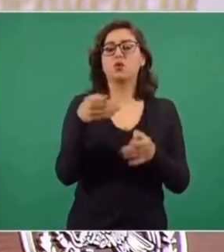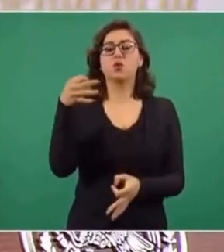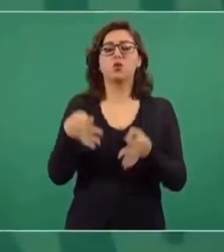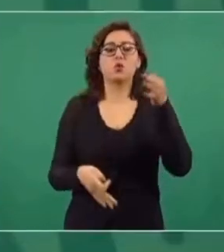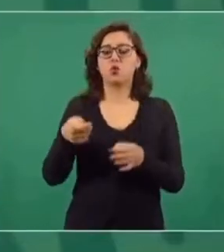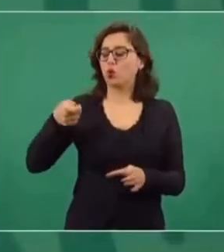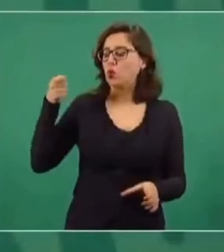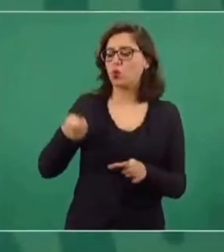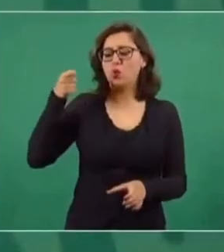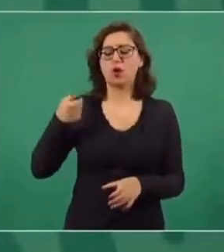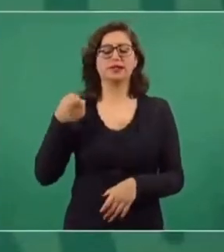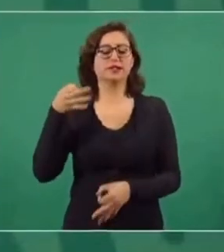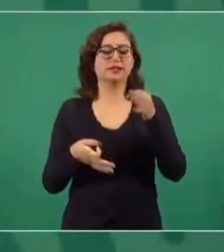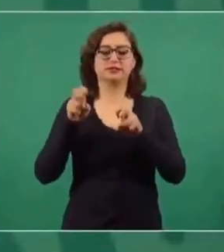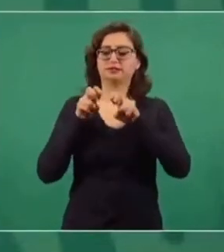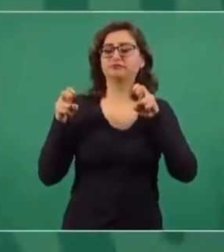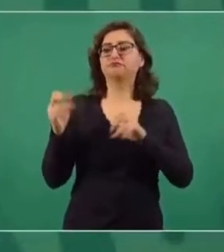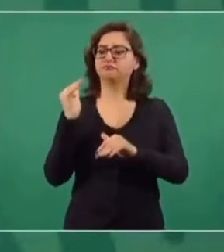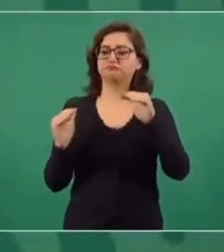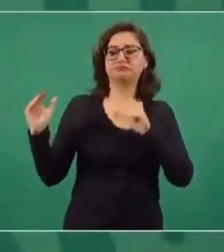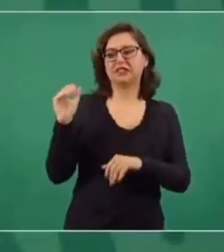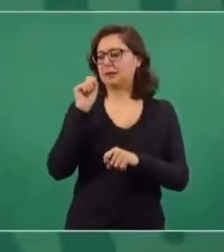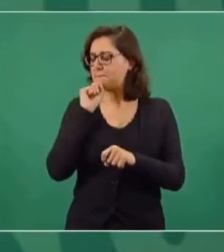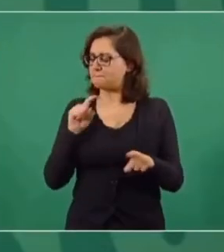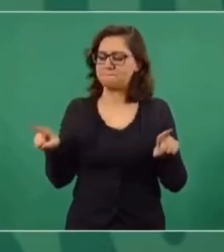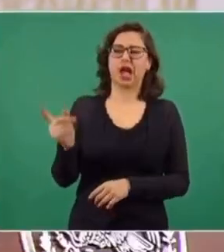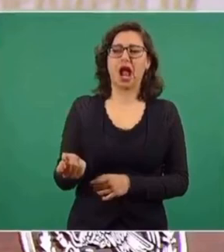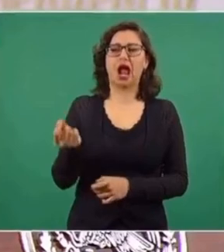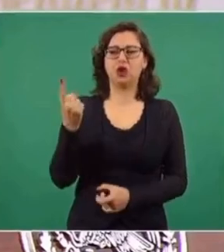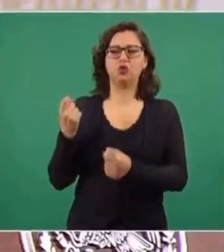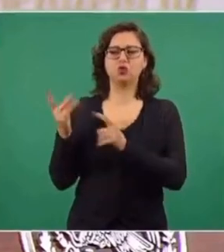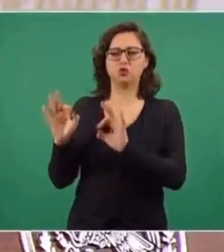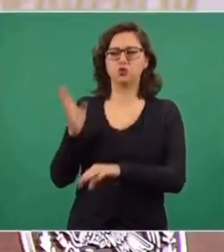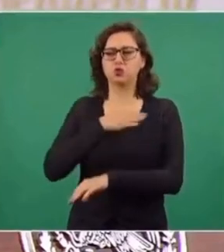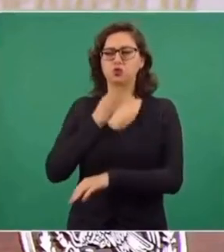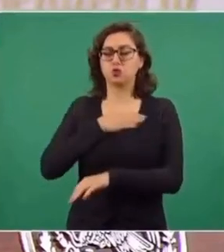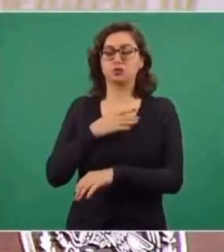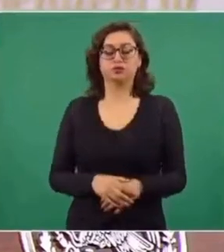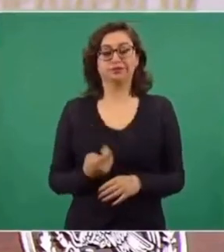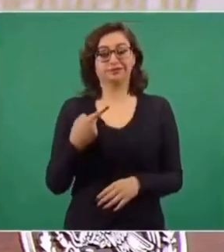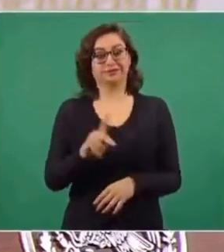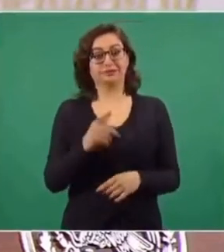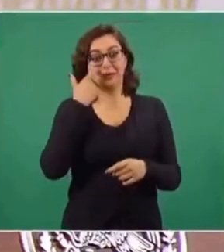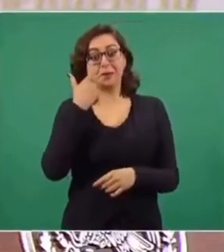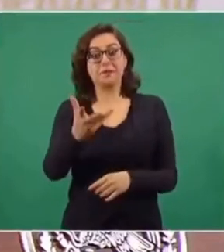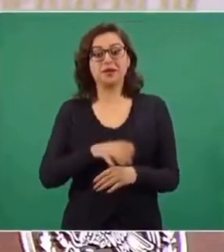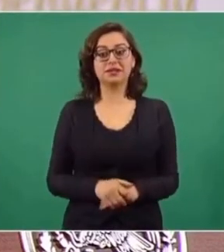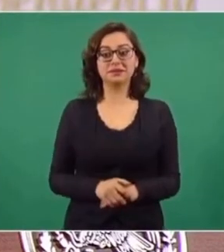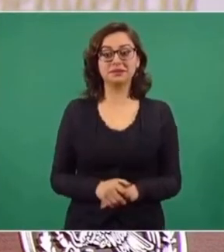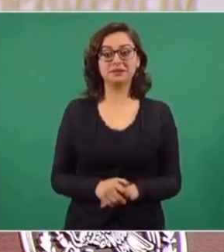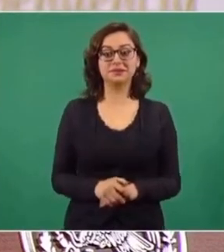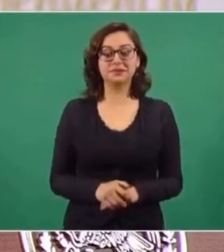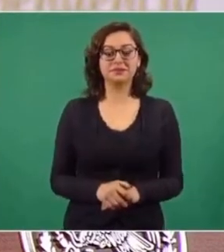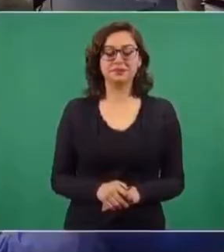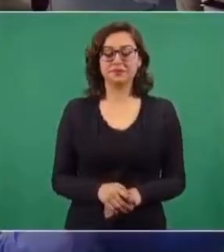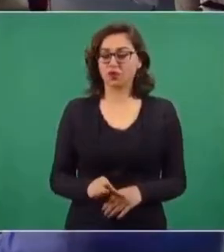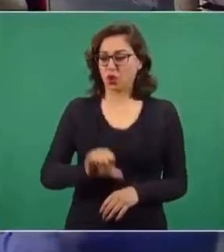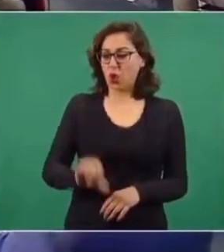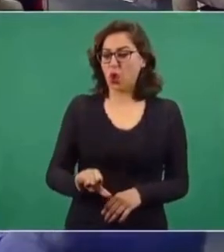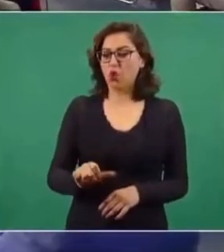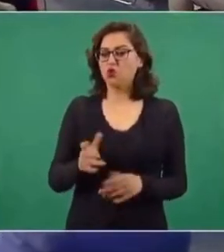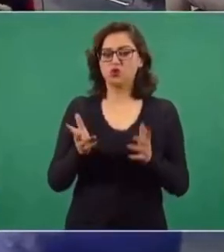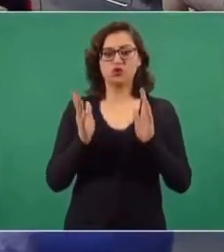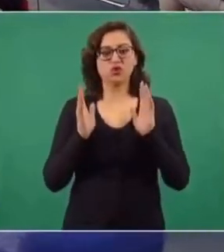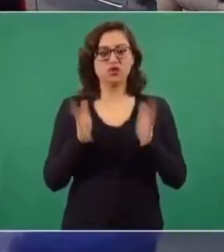y magistrados y ministros, con honrosas excepciones. Este juez que otorga así,